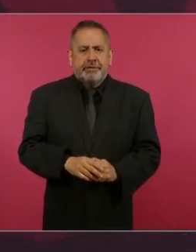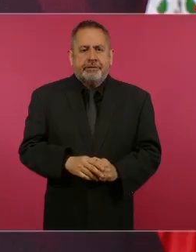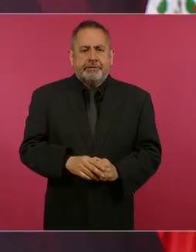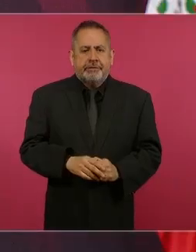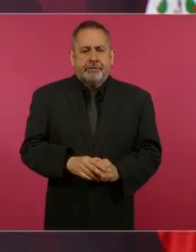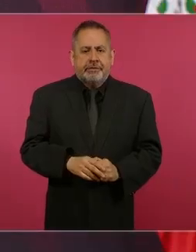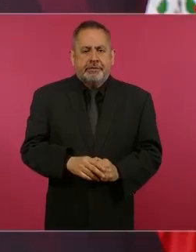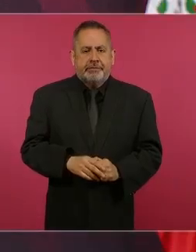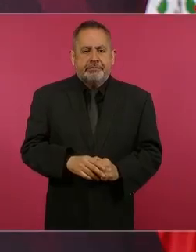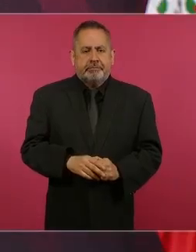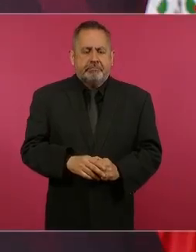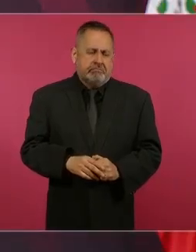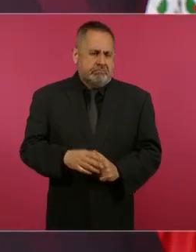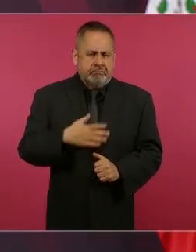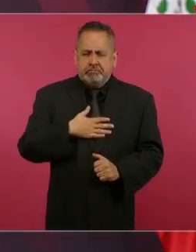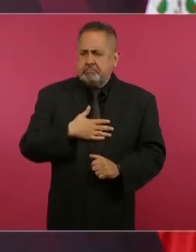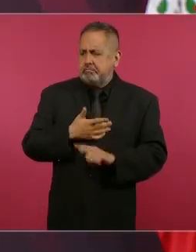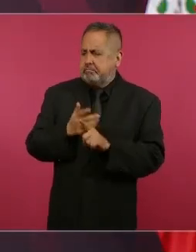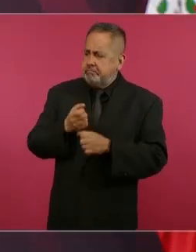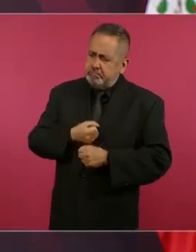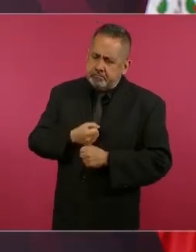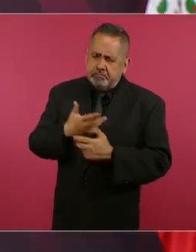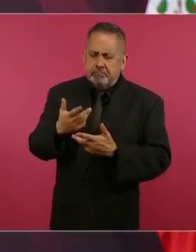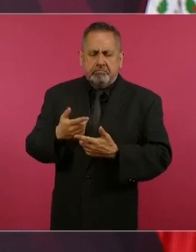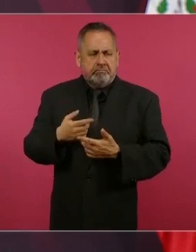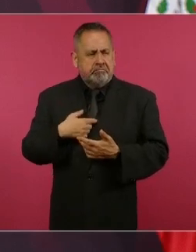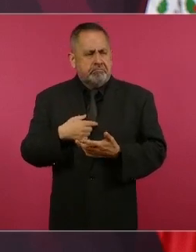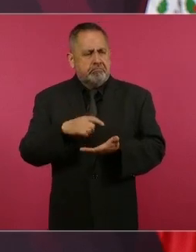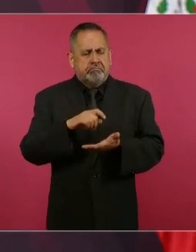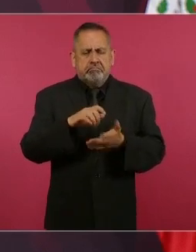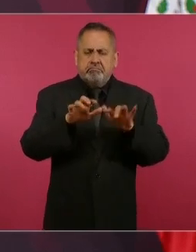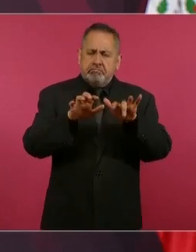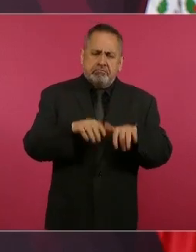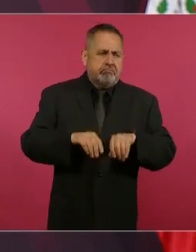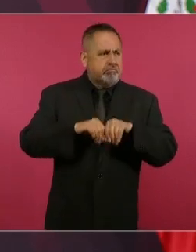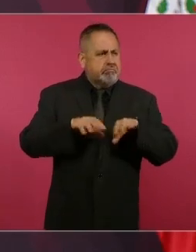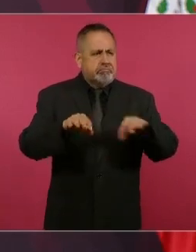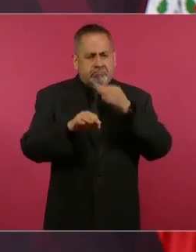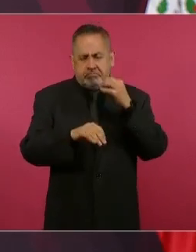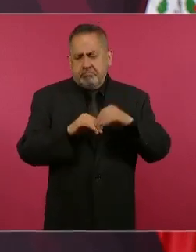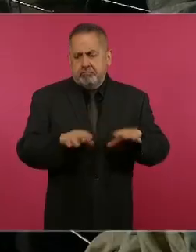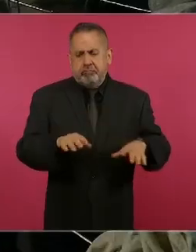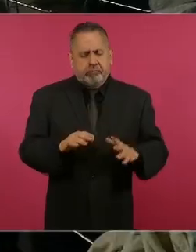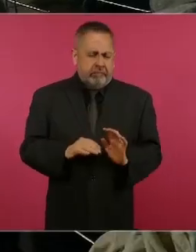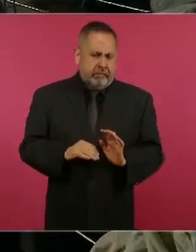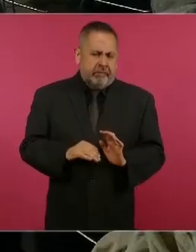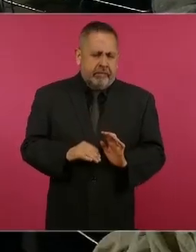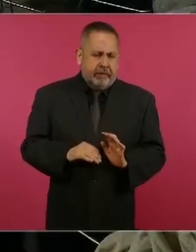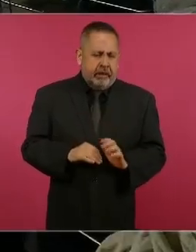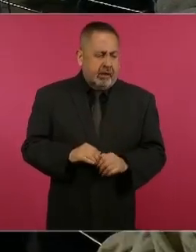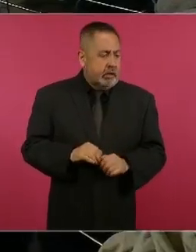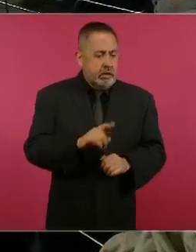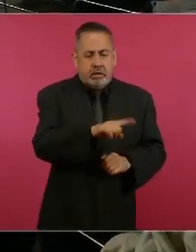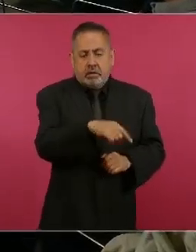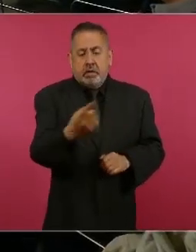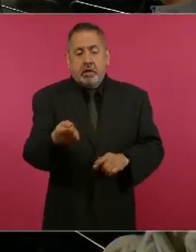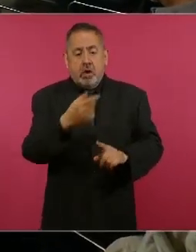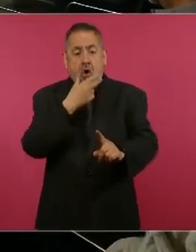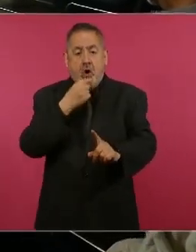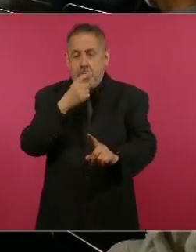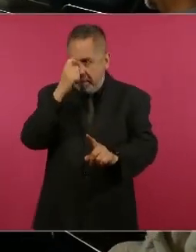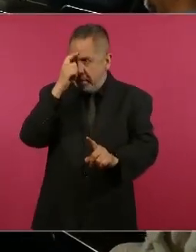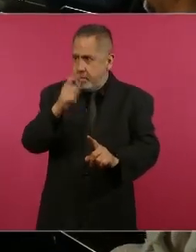expresión, de manifestación, pero con la Sáenz